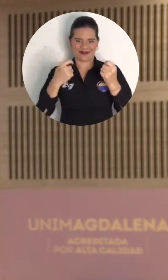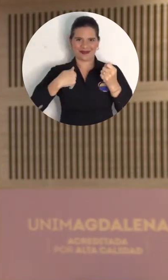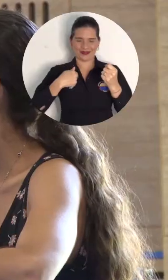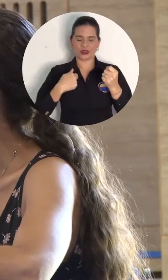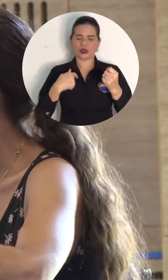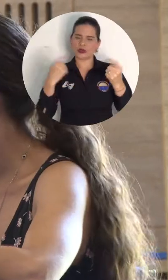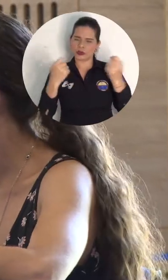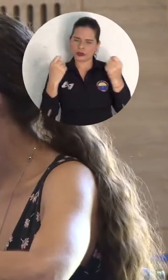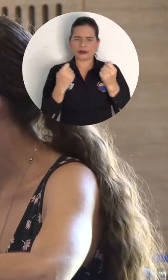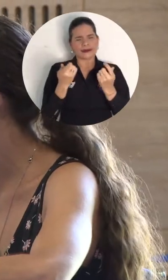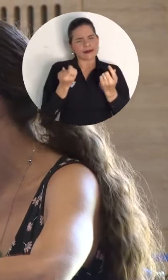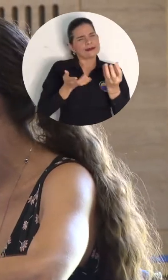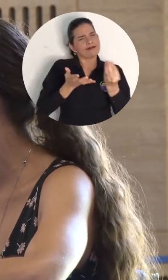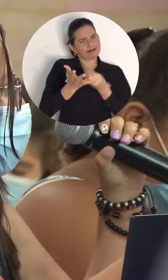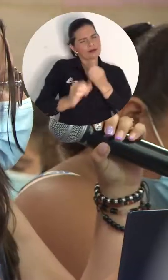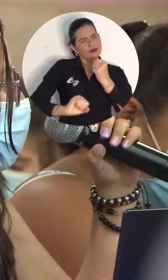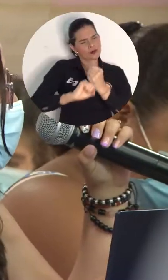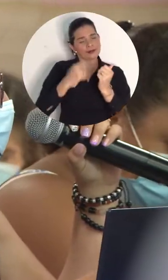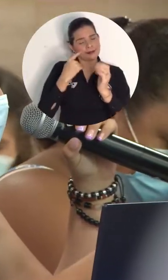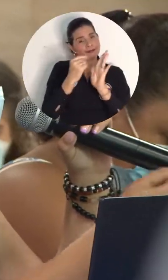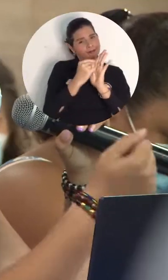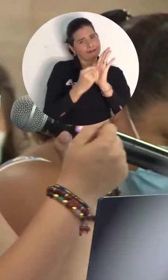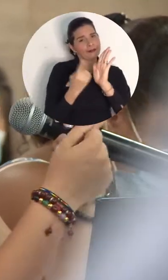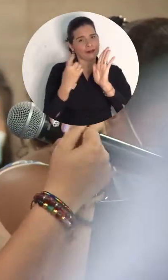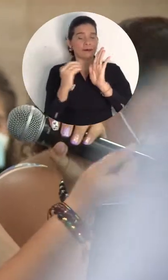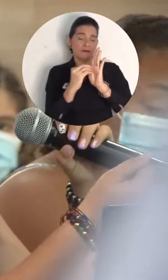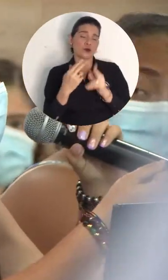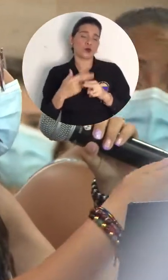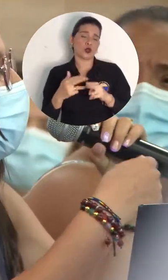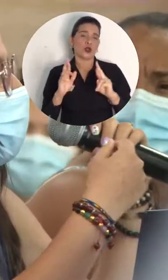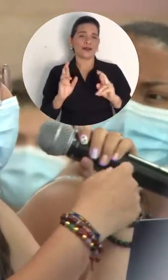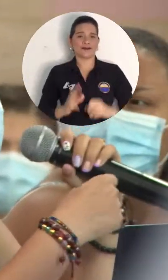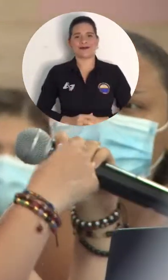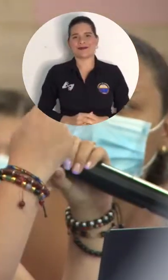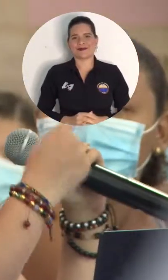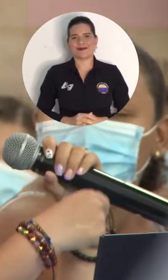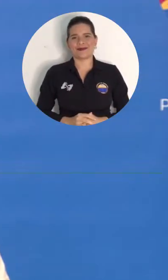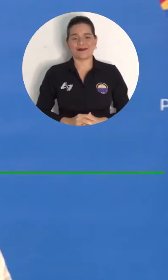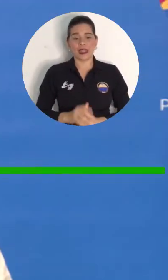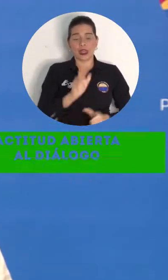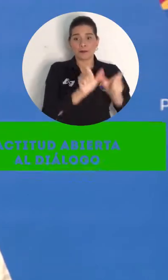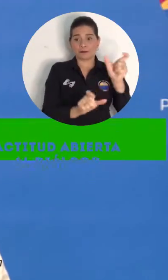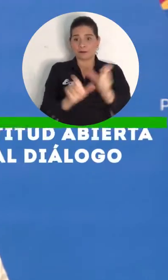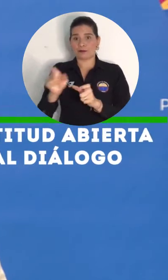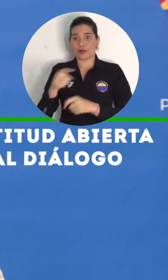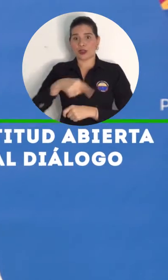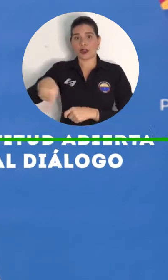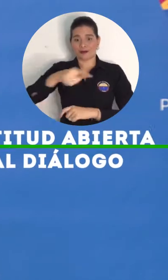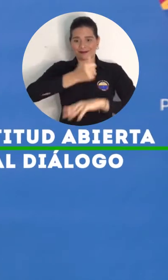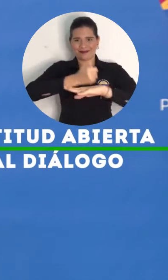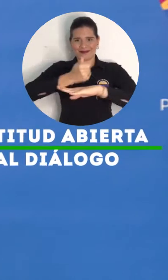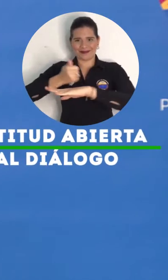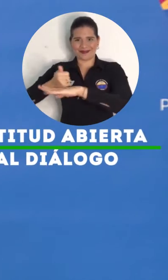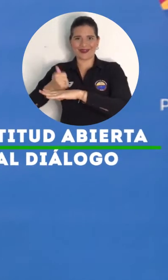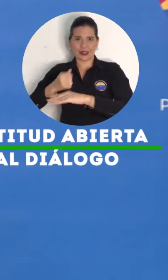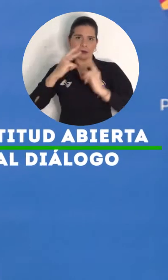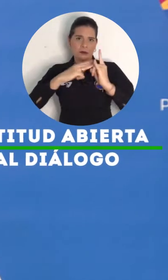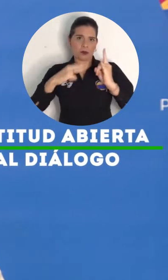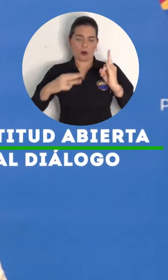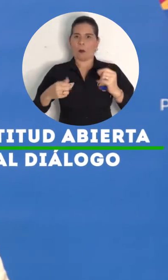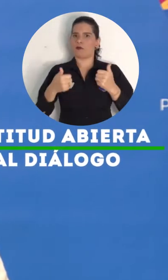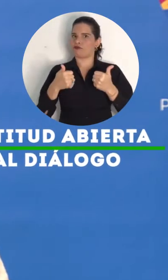diseñamos, construimos y presentamos al Consejo Académico. Tomamos la actitud de los directivos abierta,